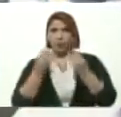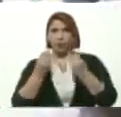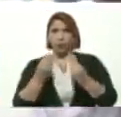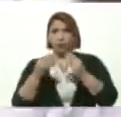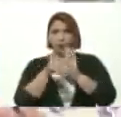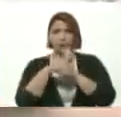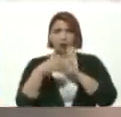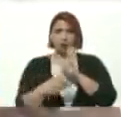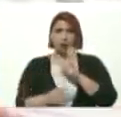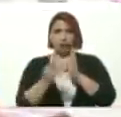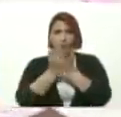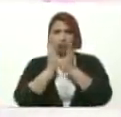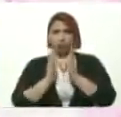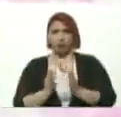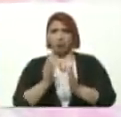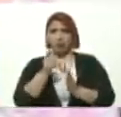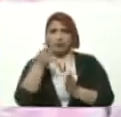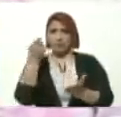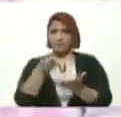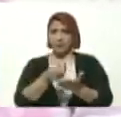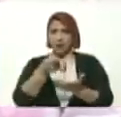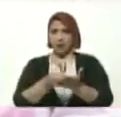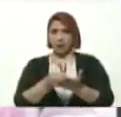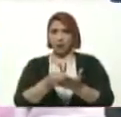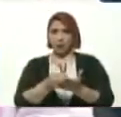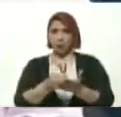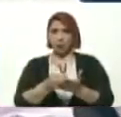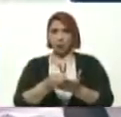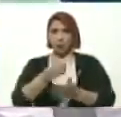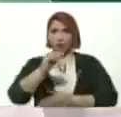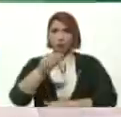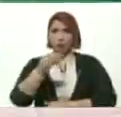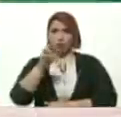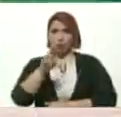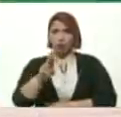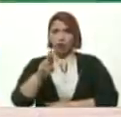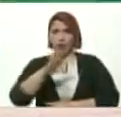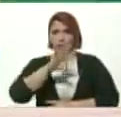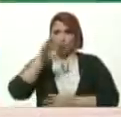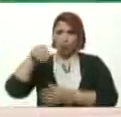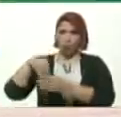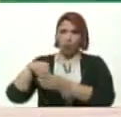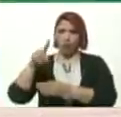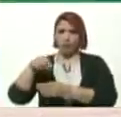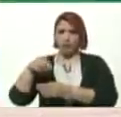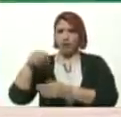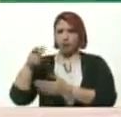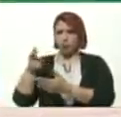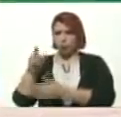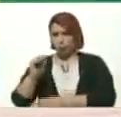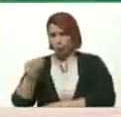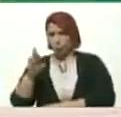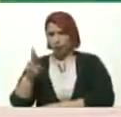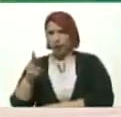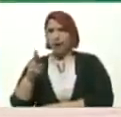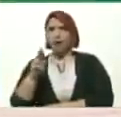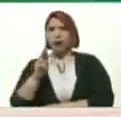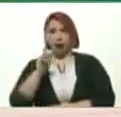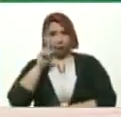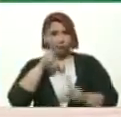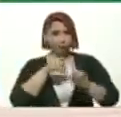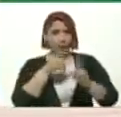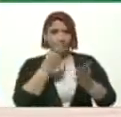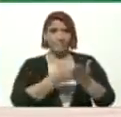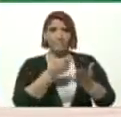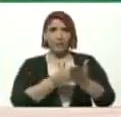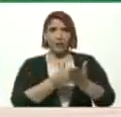El subsidio Directo Al QR Y del QR Directo Al pago Del pasaje Yo no se